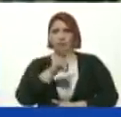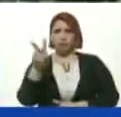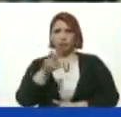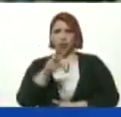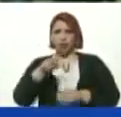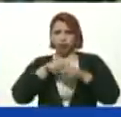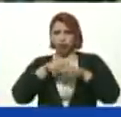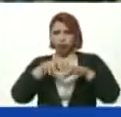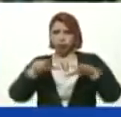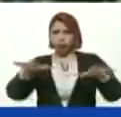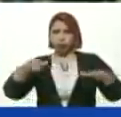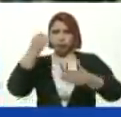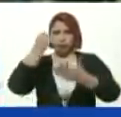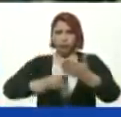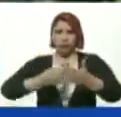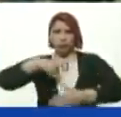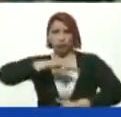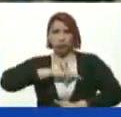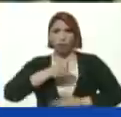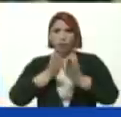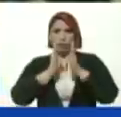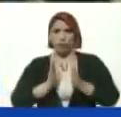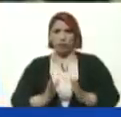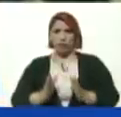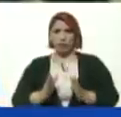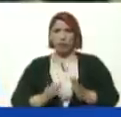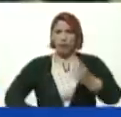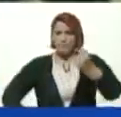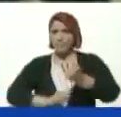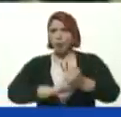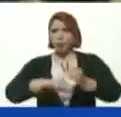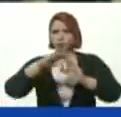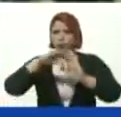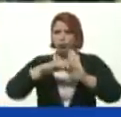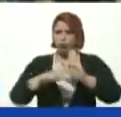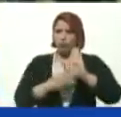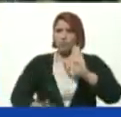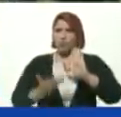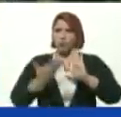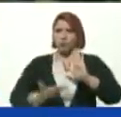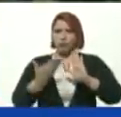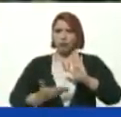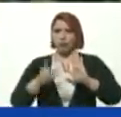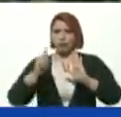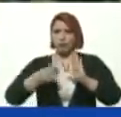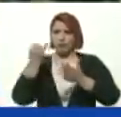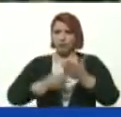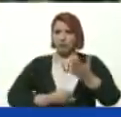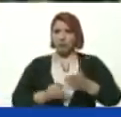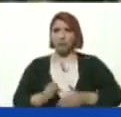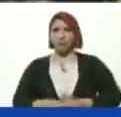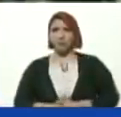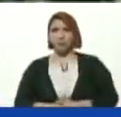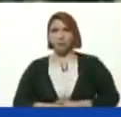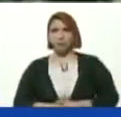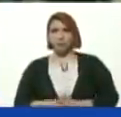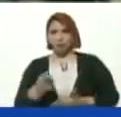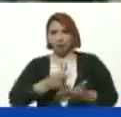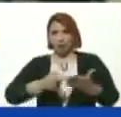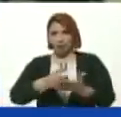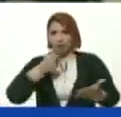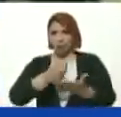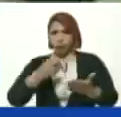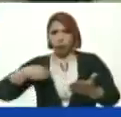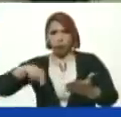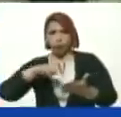Desplegados Incribiendo a nuestros estudiantes Para que cuenten con este requisito Tan importante La inscripción Fue a través de un dispositivo Presidente